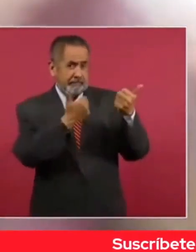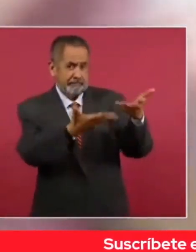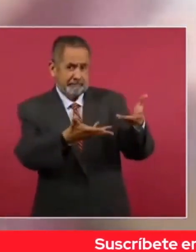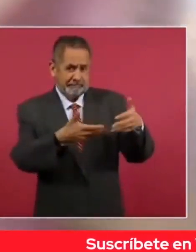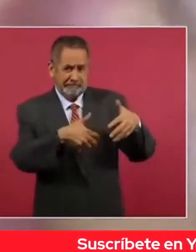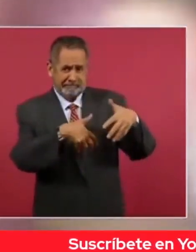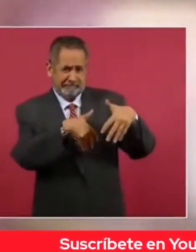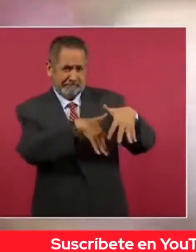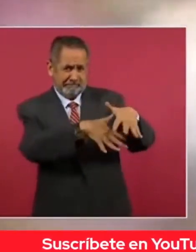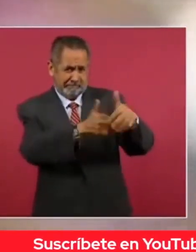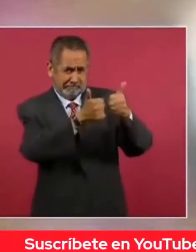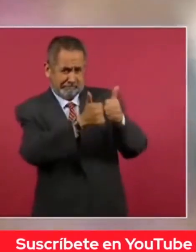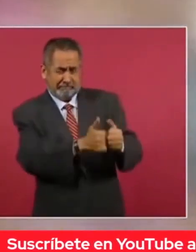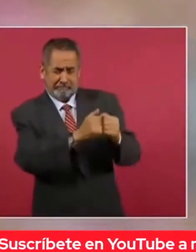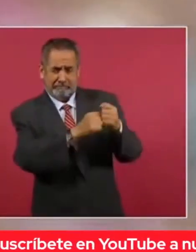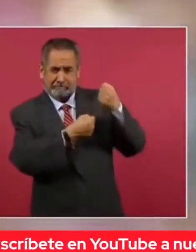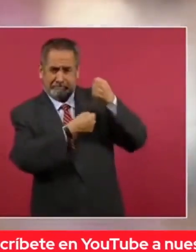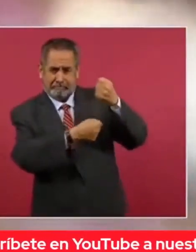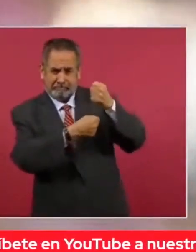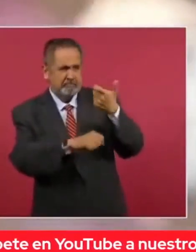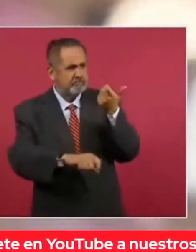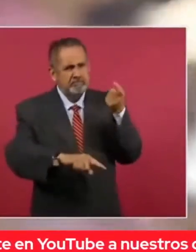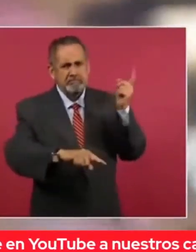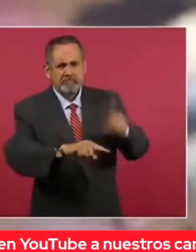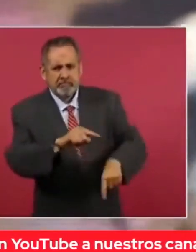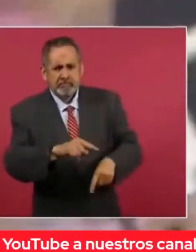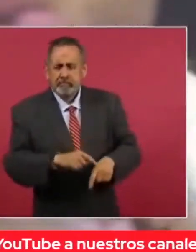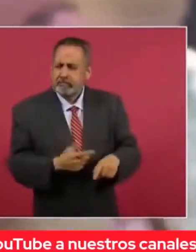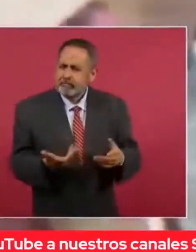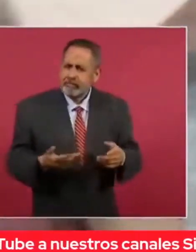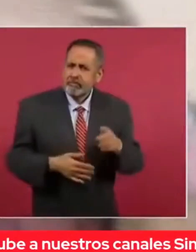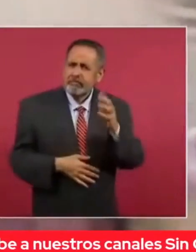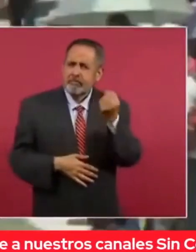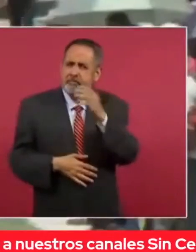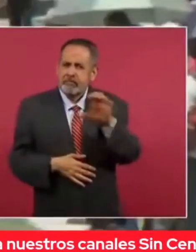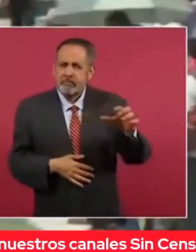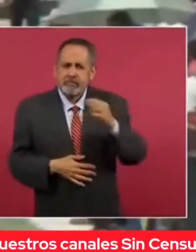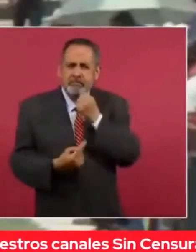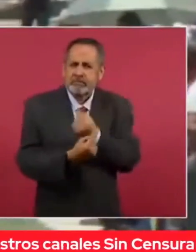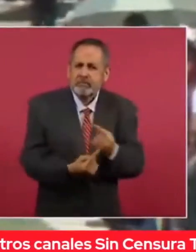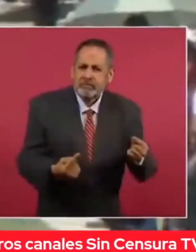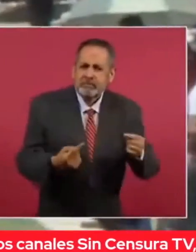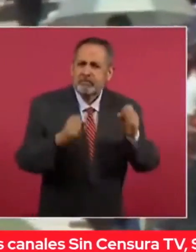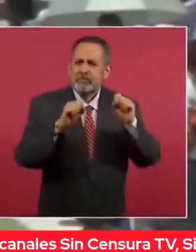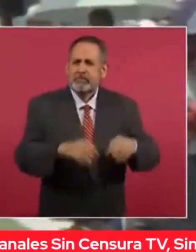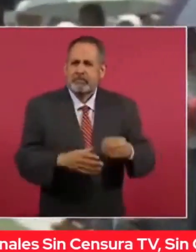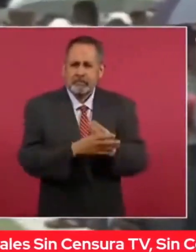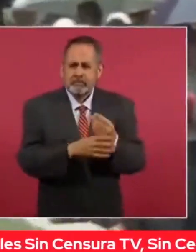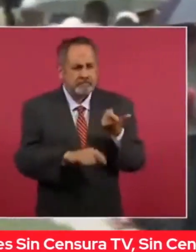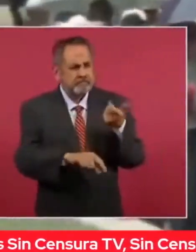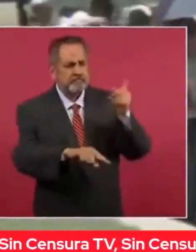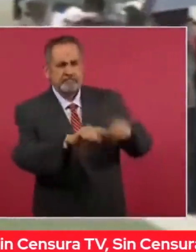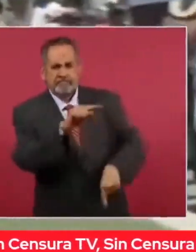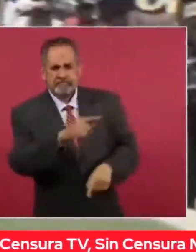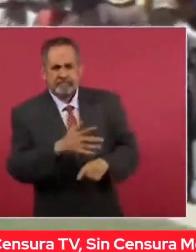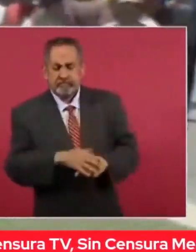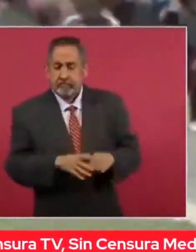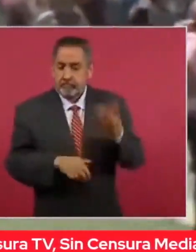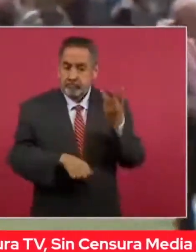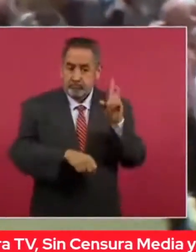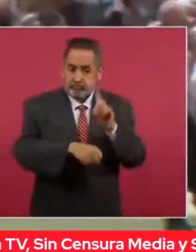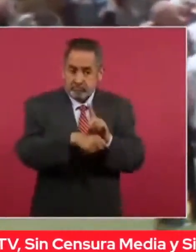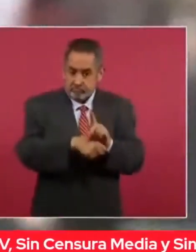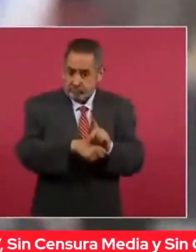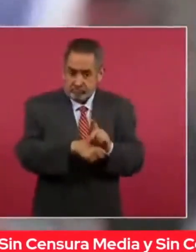dejando sin a este más de 900 mil niños en Oaxaca sin clases, hay que descontarles el día. Faltan tres días,